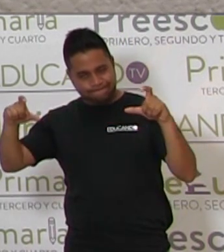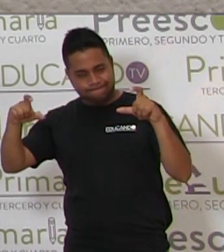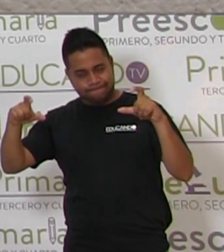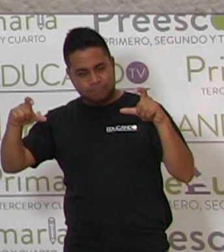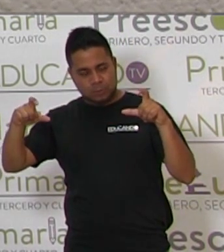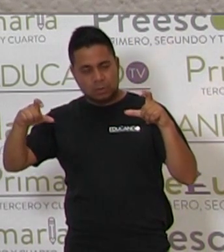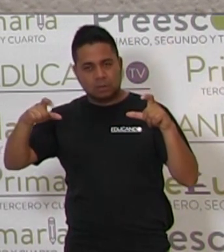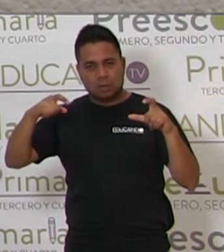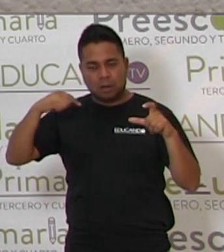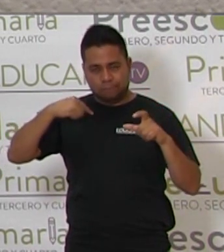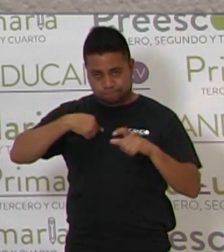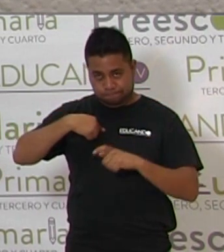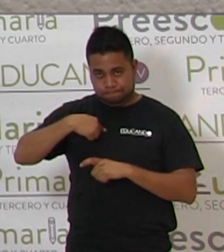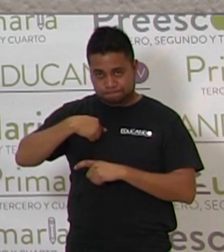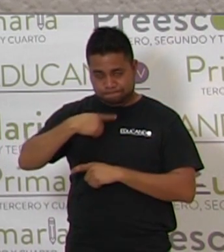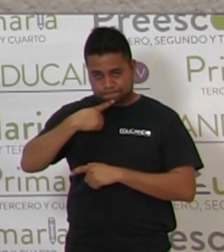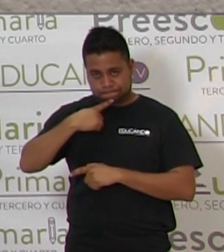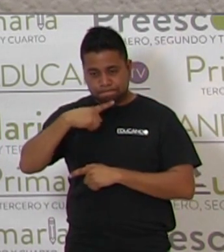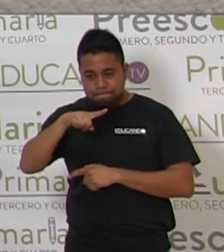decir nada.